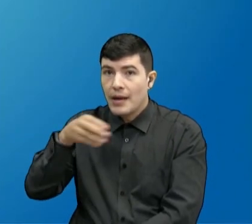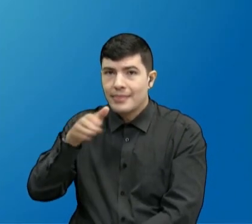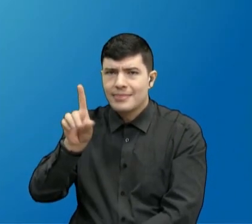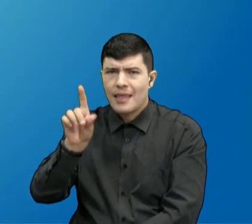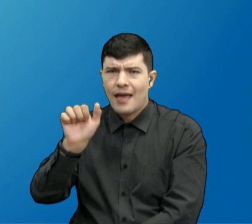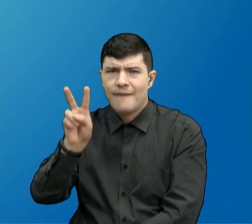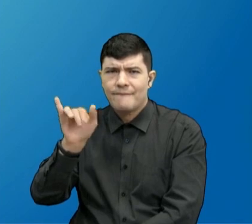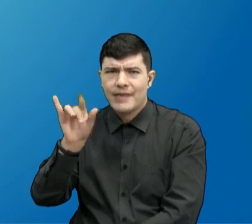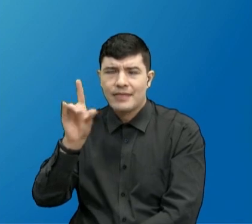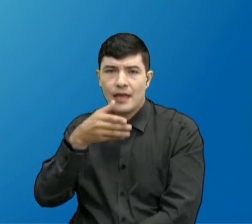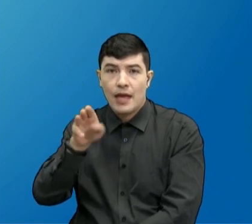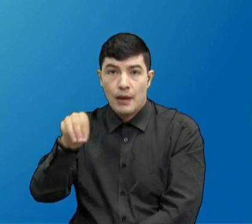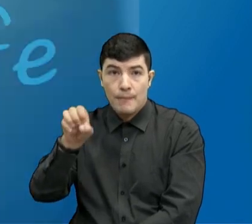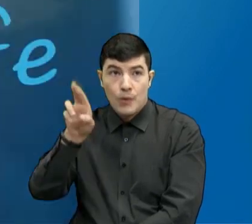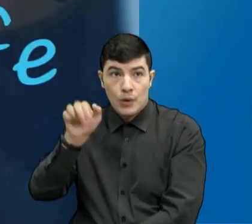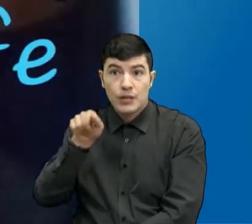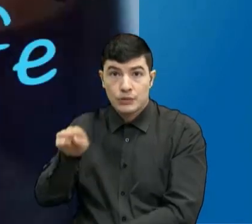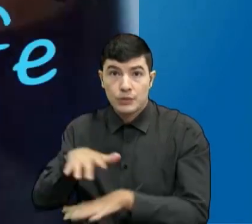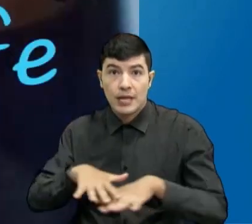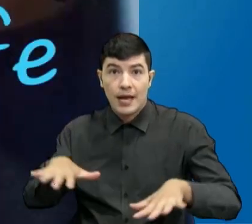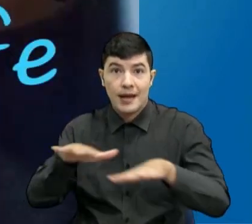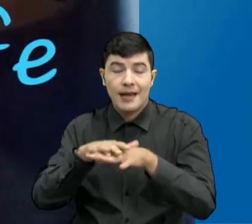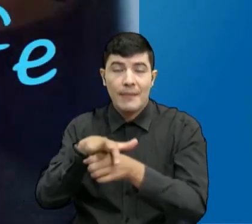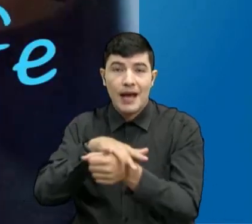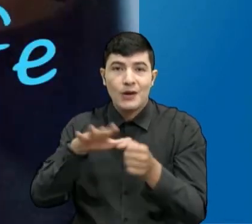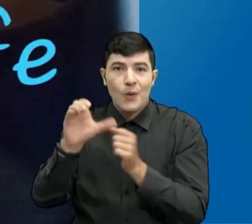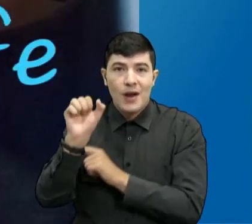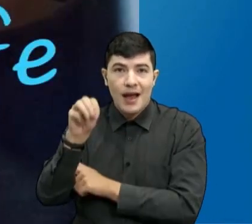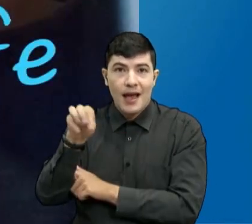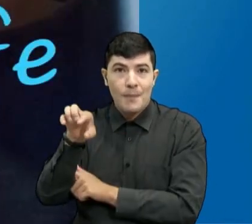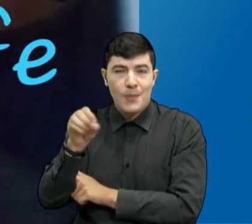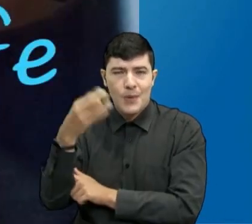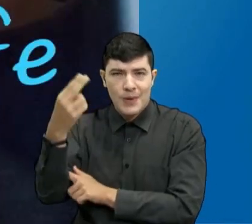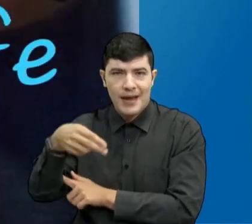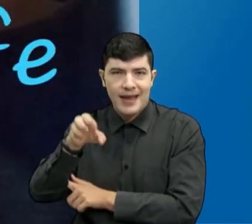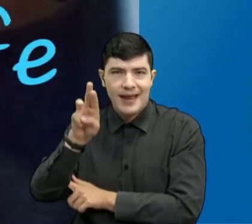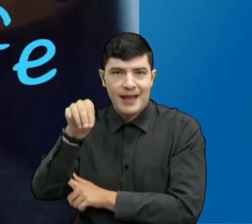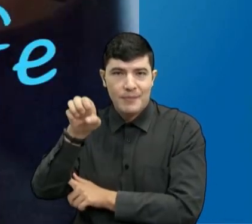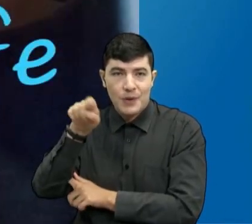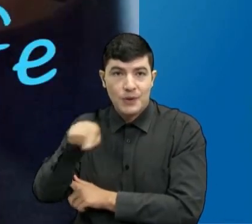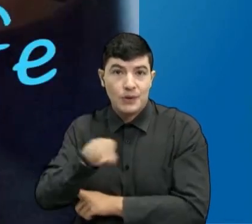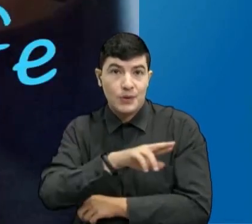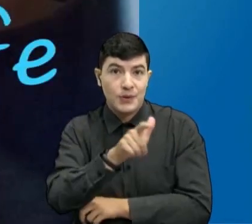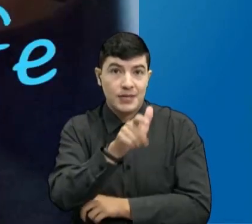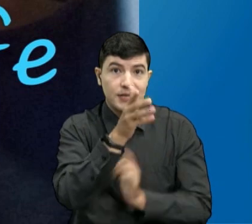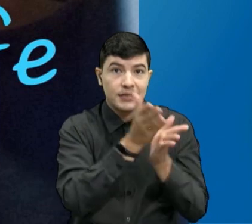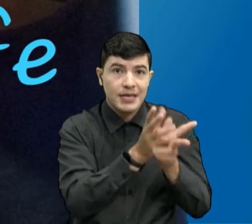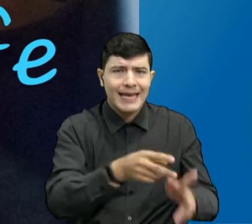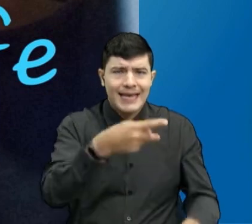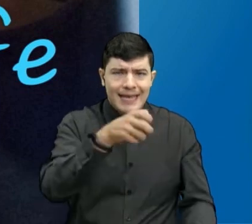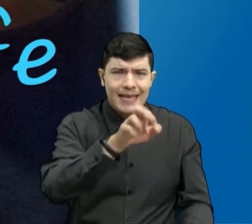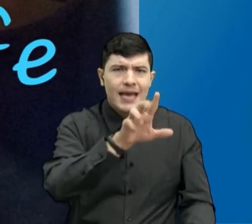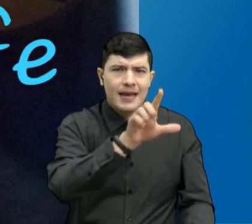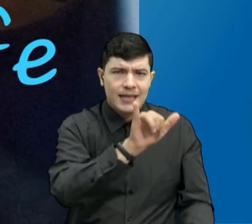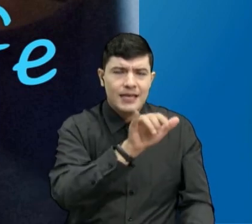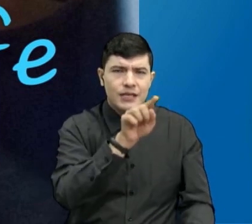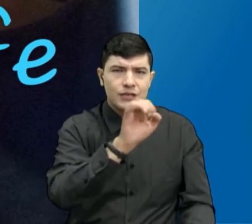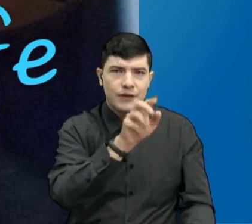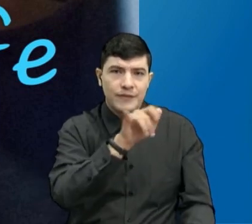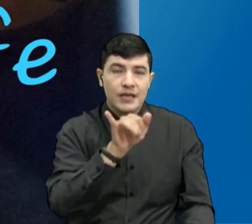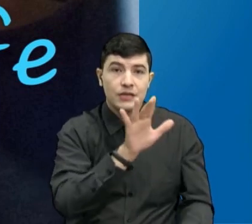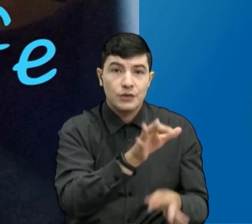Campohermoso de Bucaramanga. ¡Qué bonito, Ala! Tengo a Kerli Sofía, que nos saluda desde Mogote,